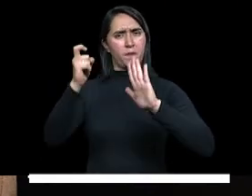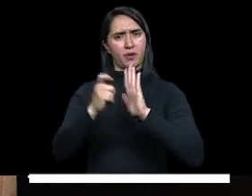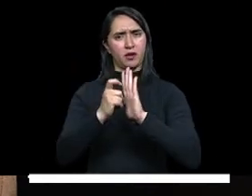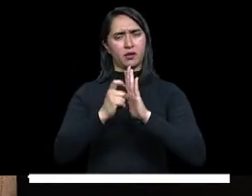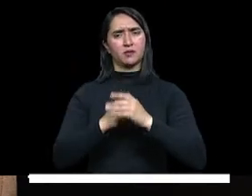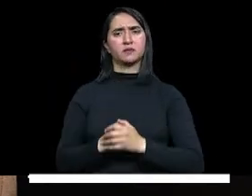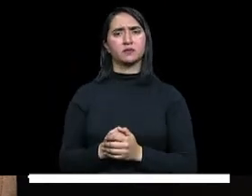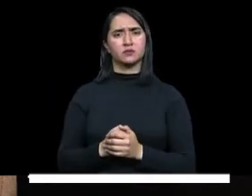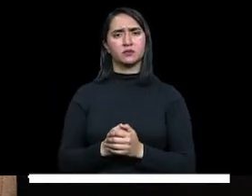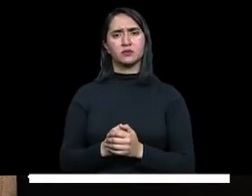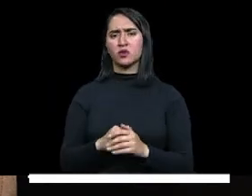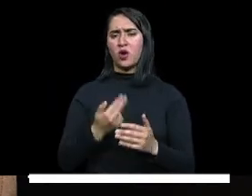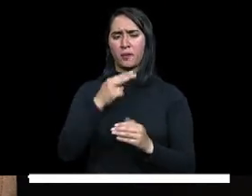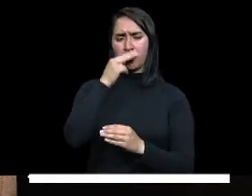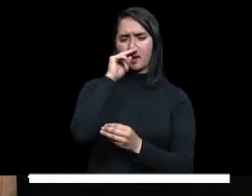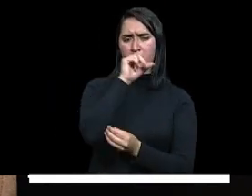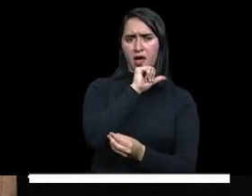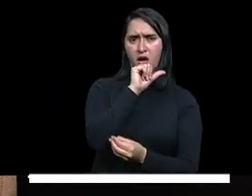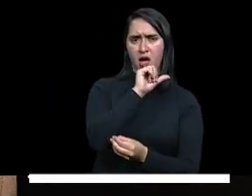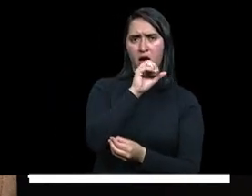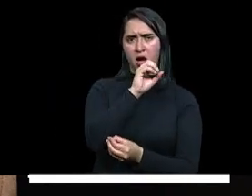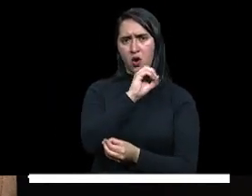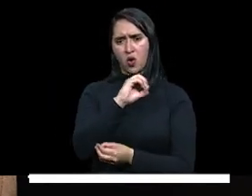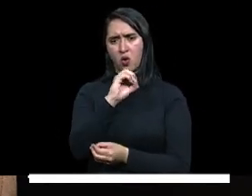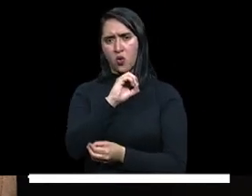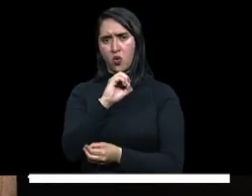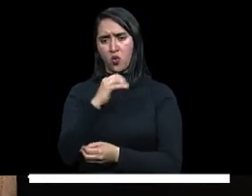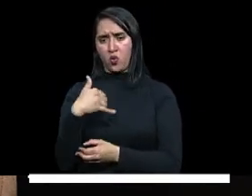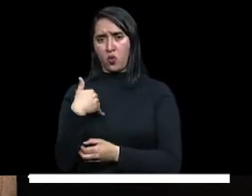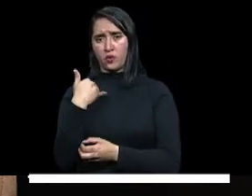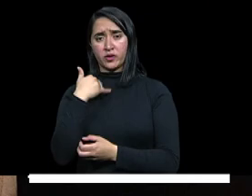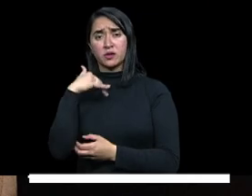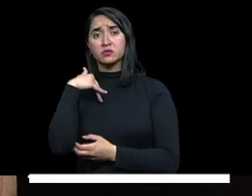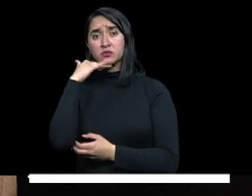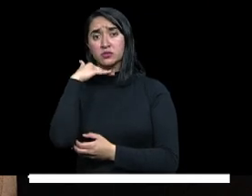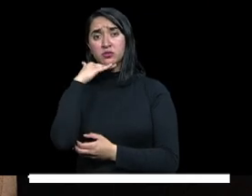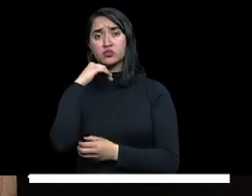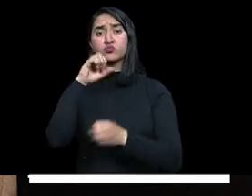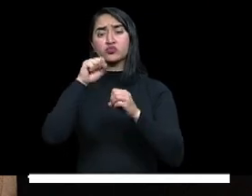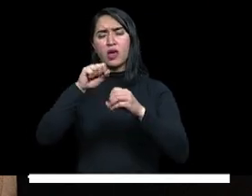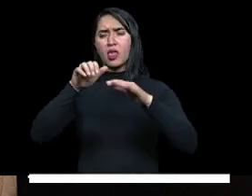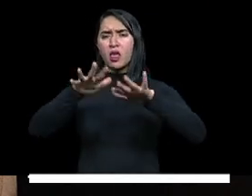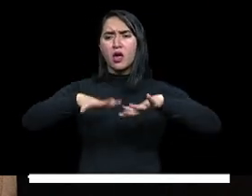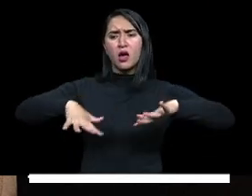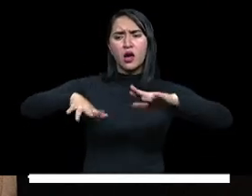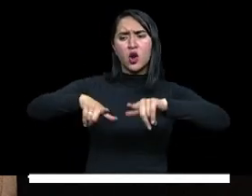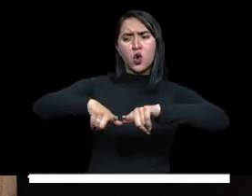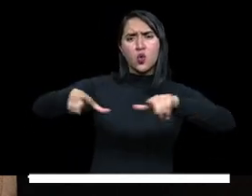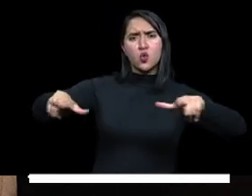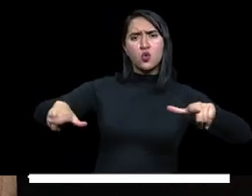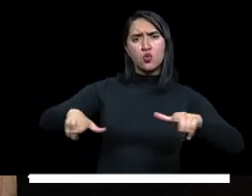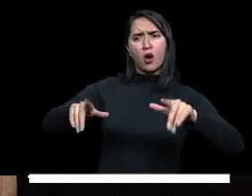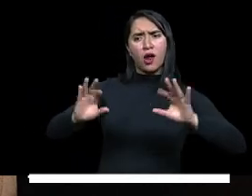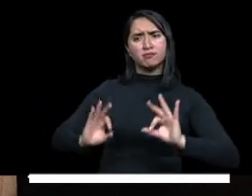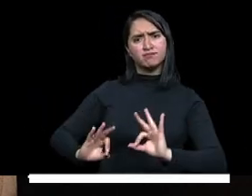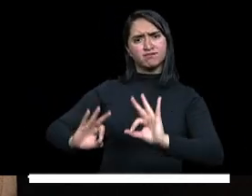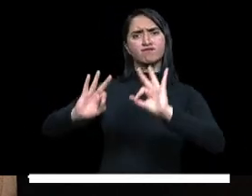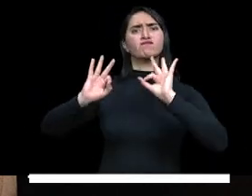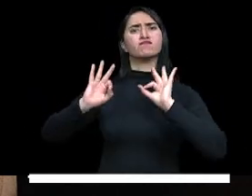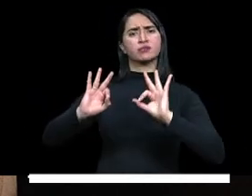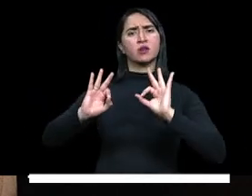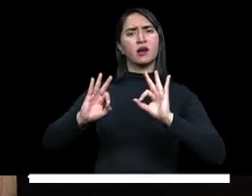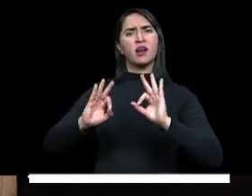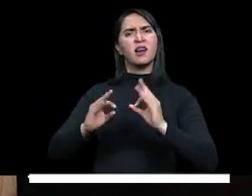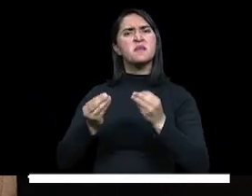niños, las niñas, los jóvenes y los adolescentes cuenten con ambientes adecuados para el aprendizaje.